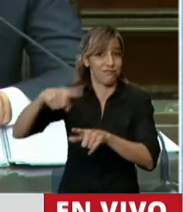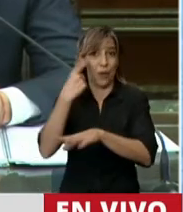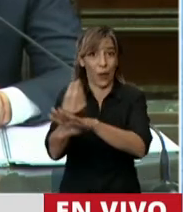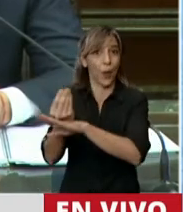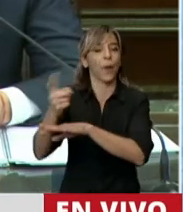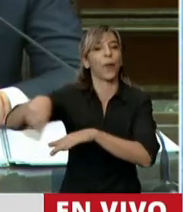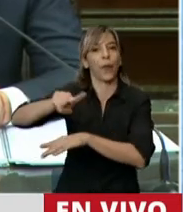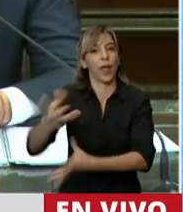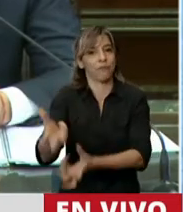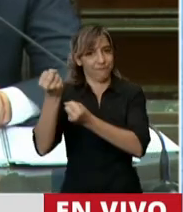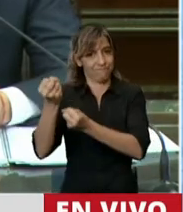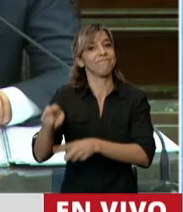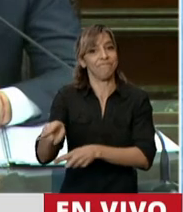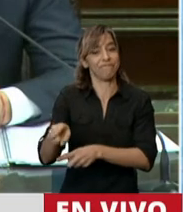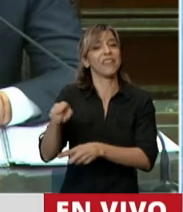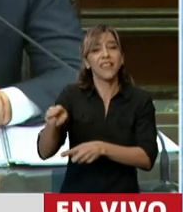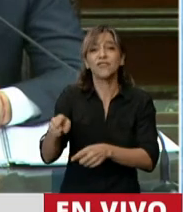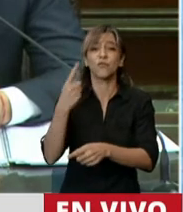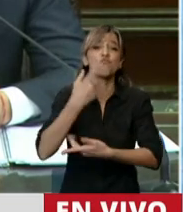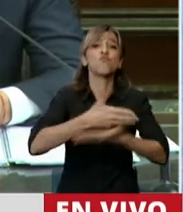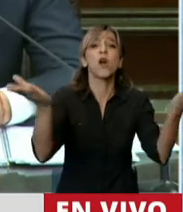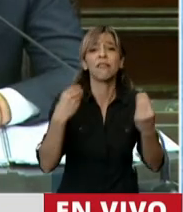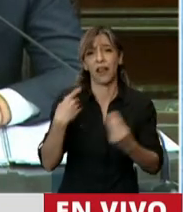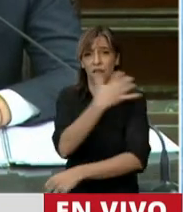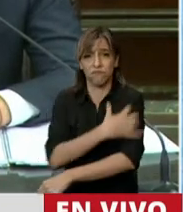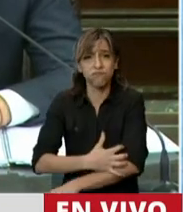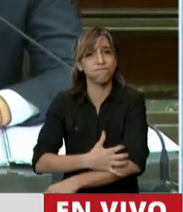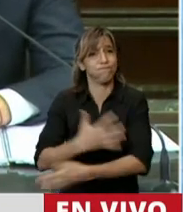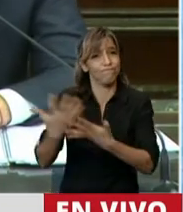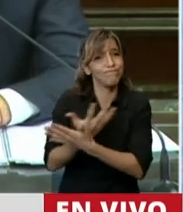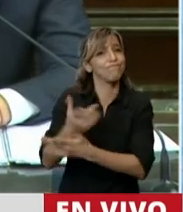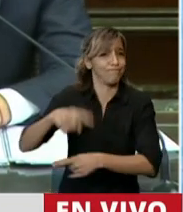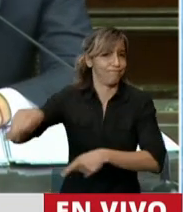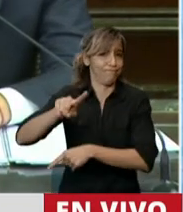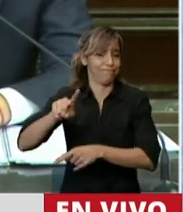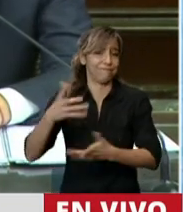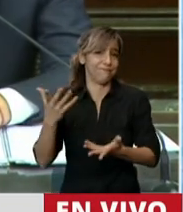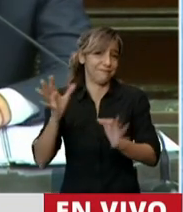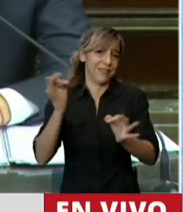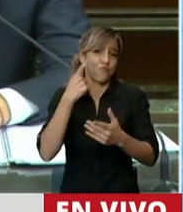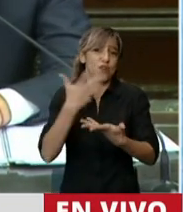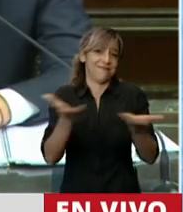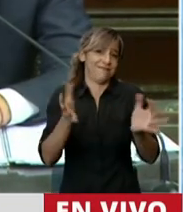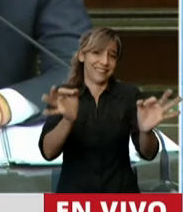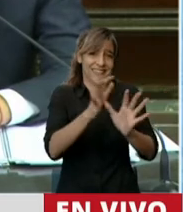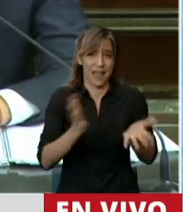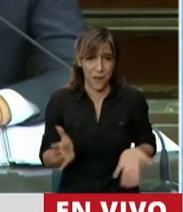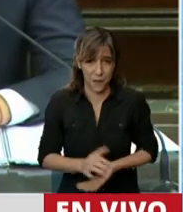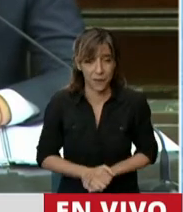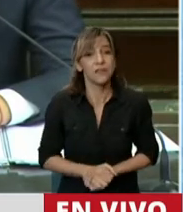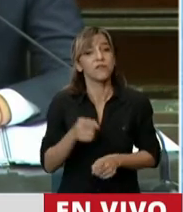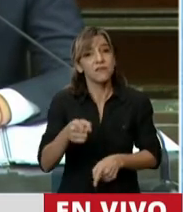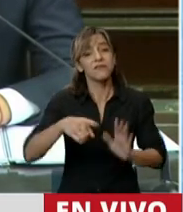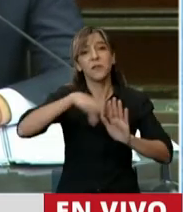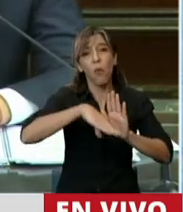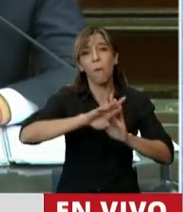vulnerabilidad social, de pobreza, de inigencia que sufre nuestra gente. Estamos hablando de que ese programa